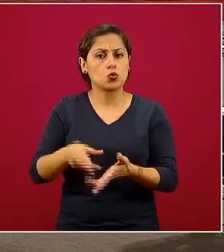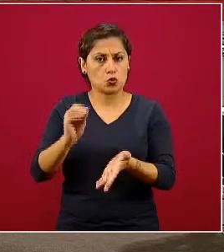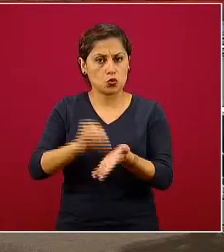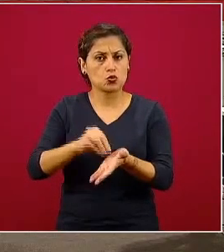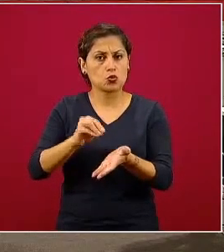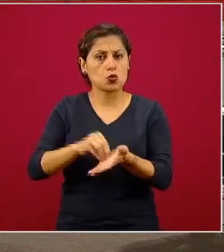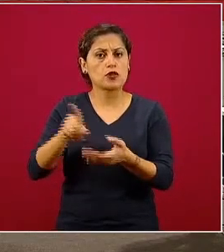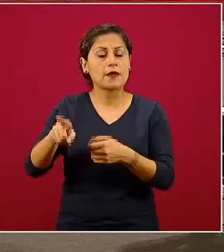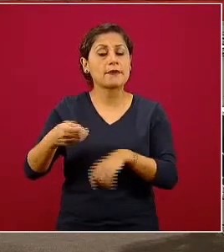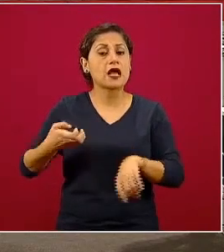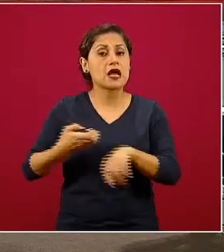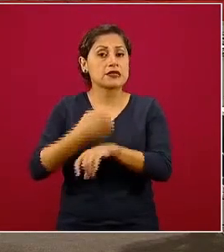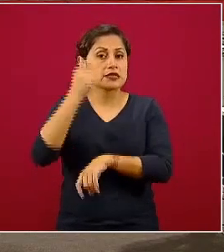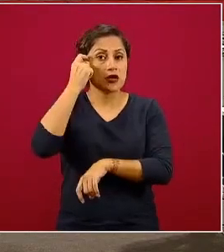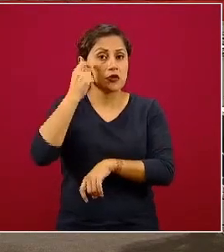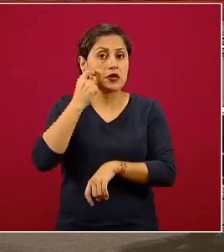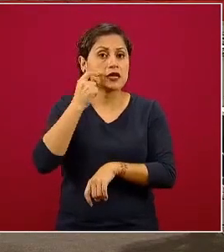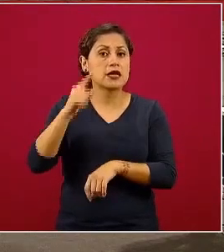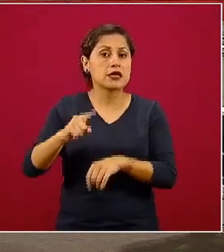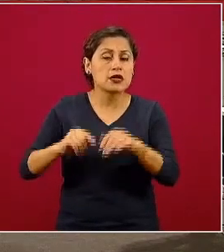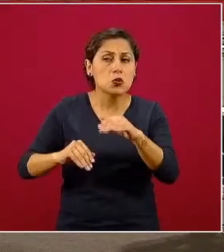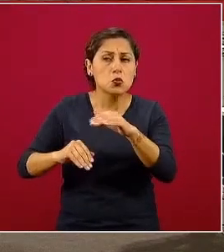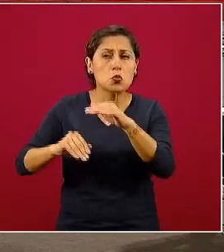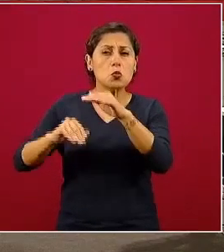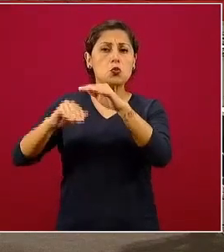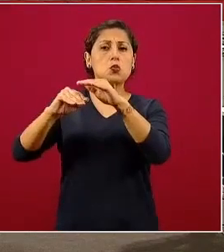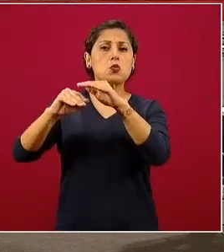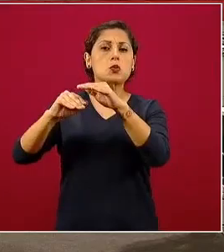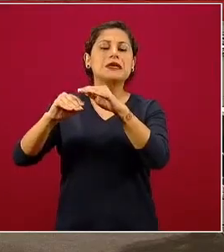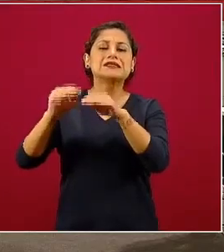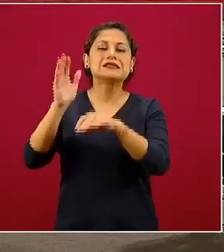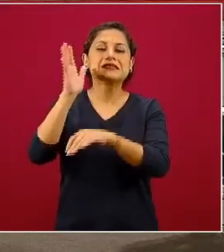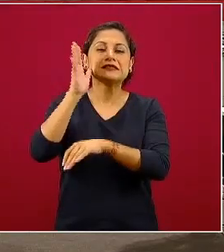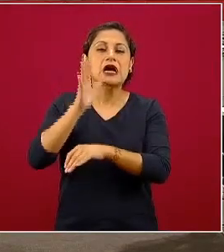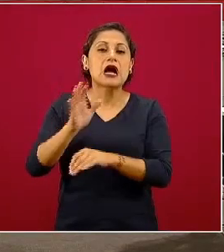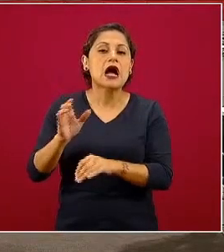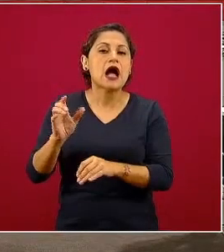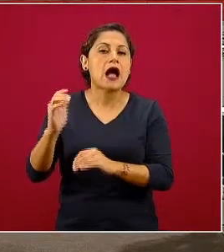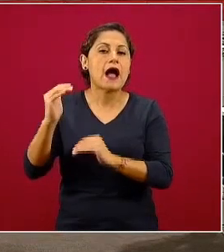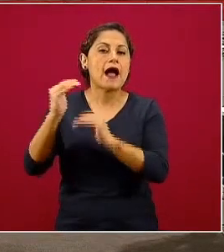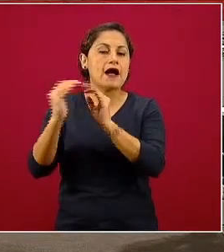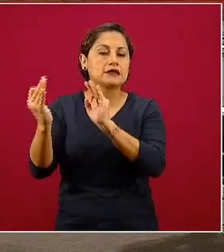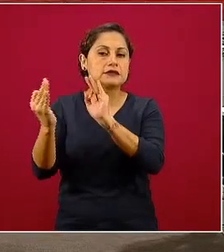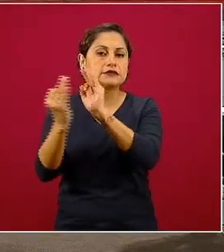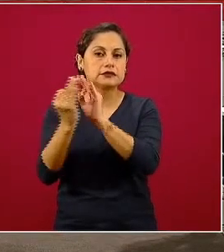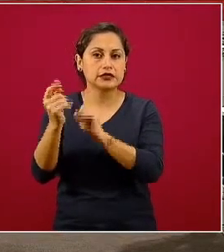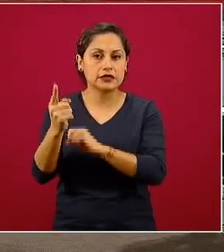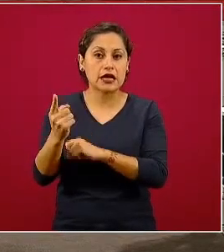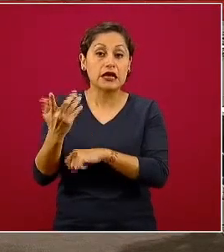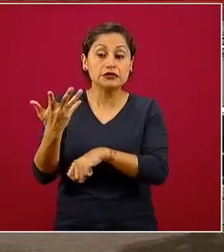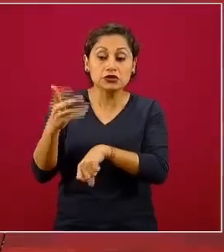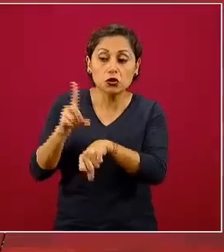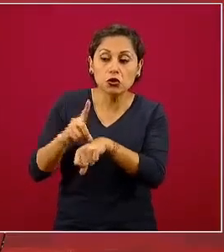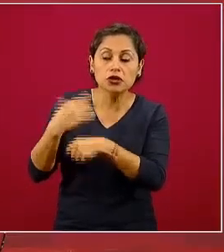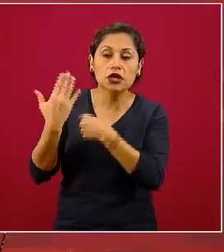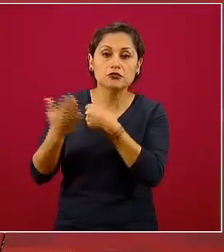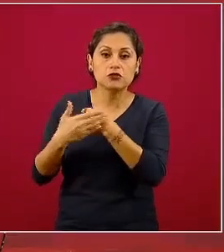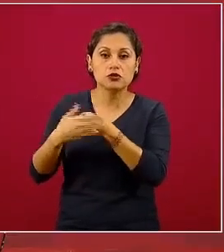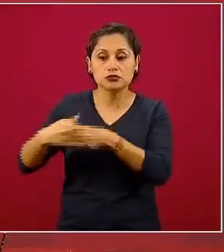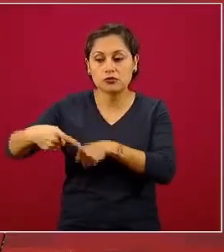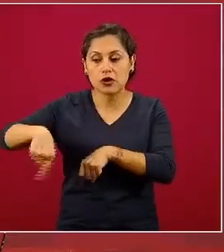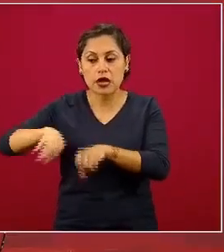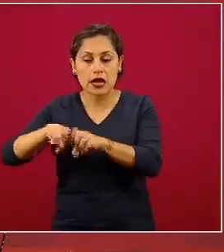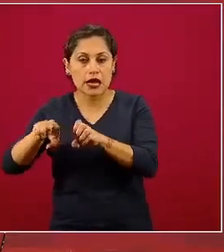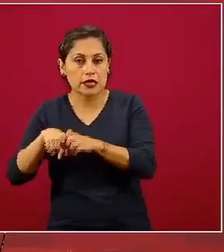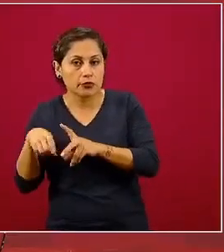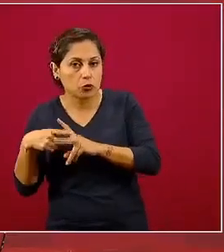todavía no alcanza su punto máximo, está más o menos a unos cinco días del punto en el que se ha hecho la predicción del